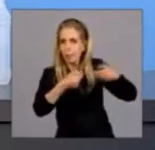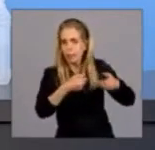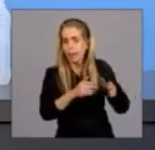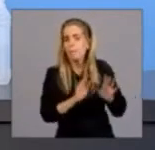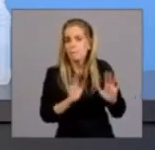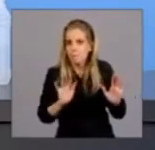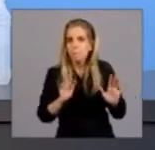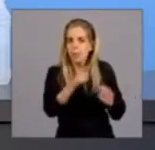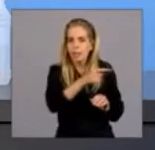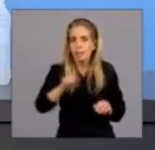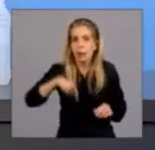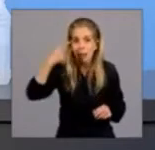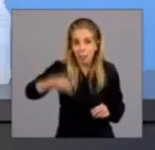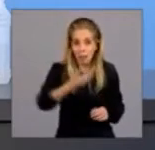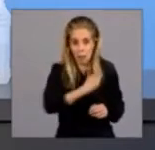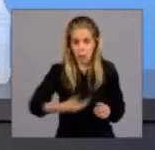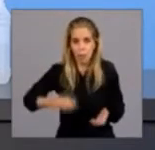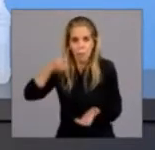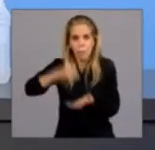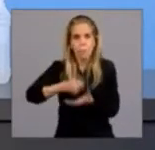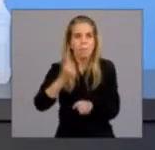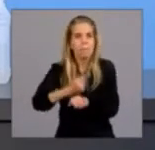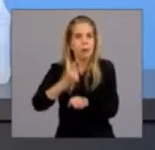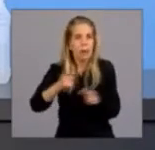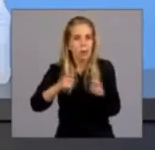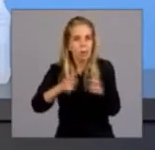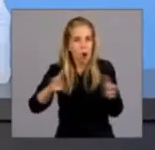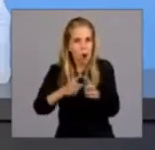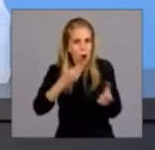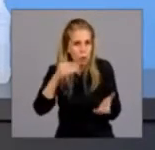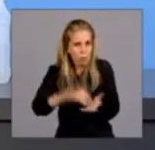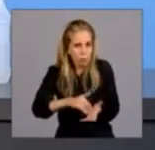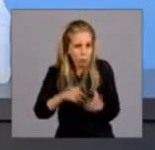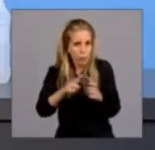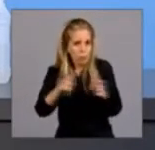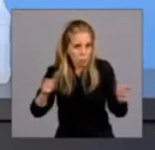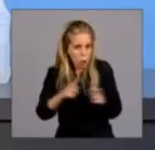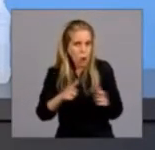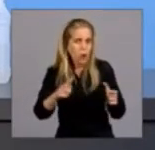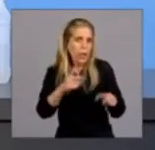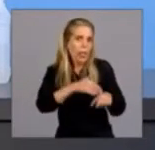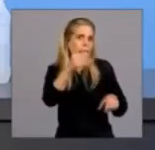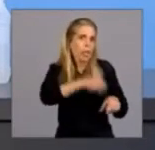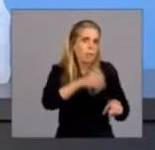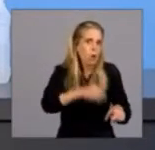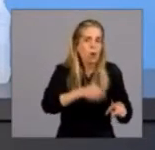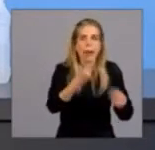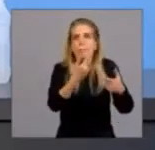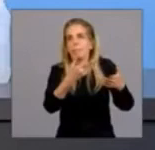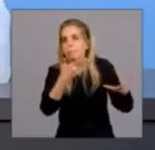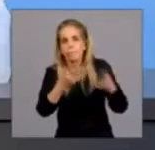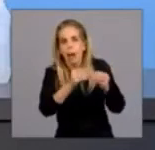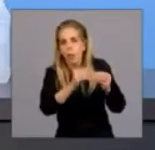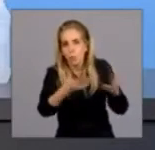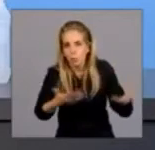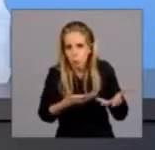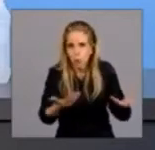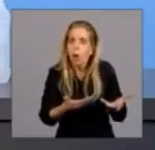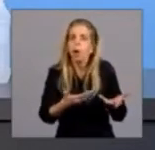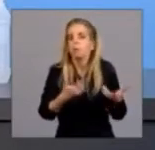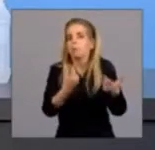vamos a pagar el bono, el primer bono que habíamos comprometido y que se dilató por cuestiones de